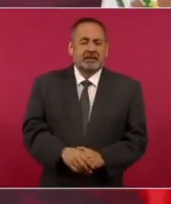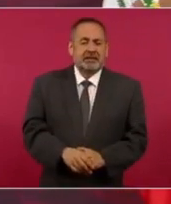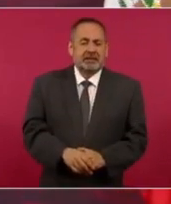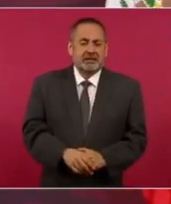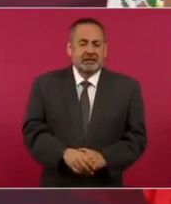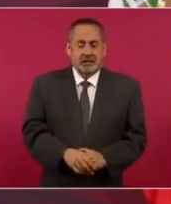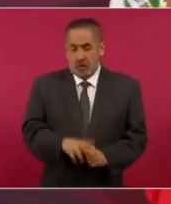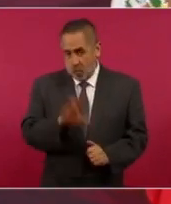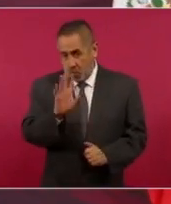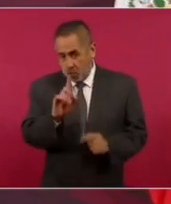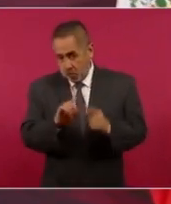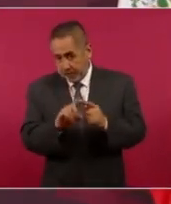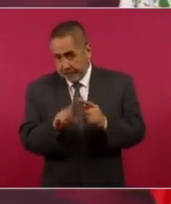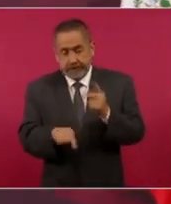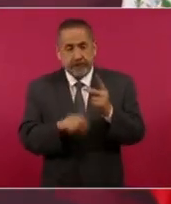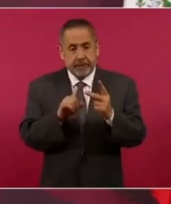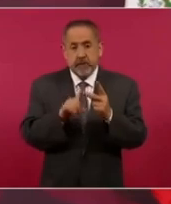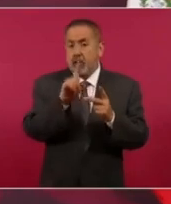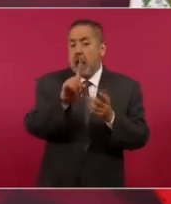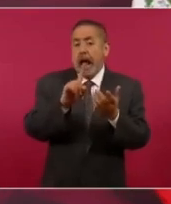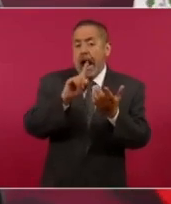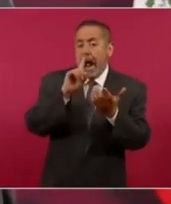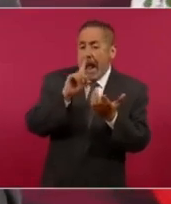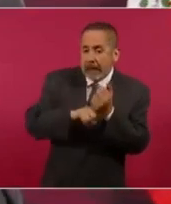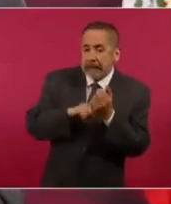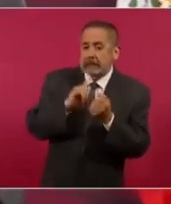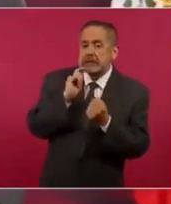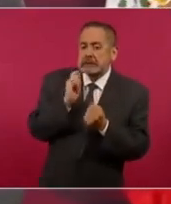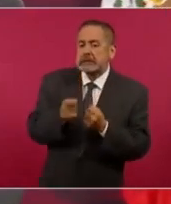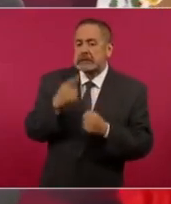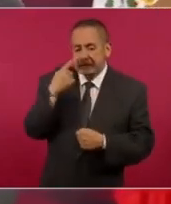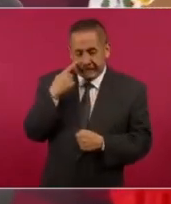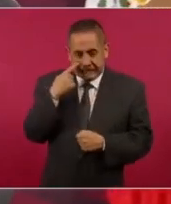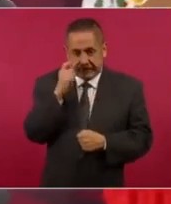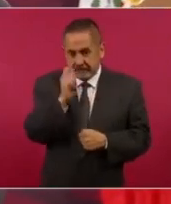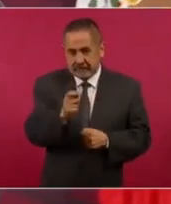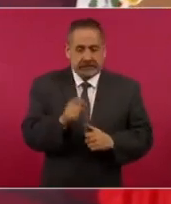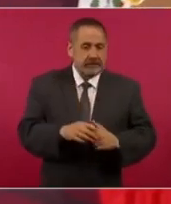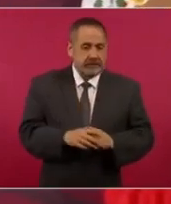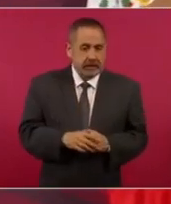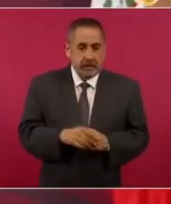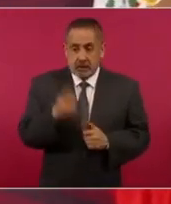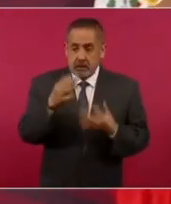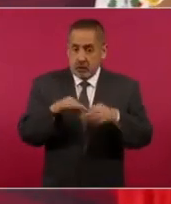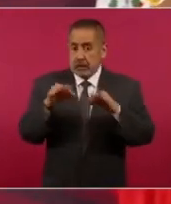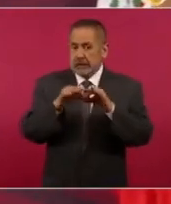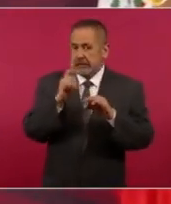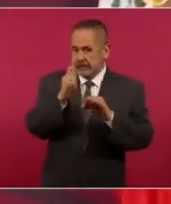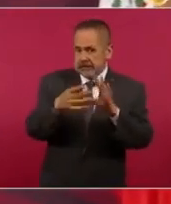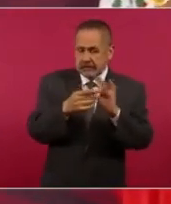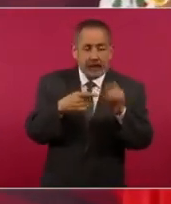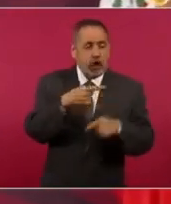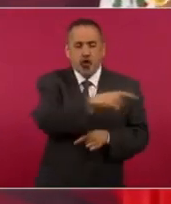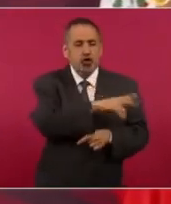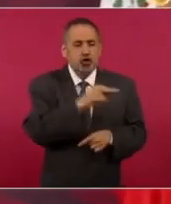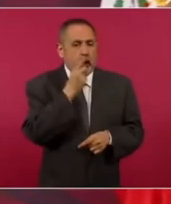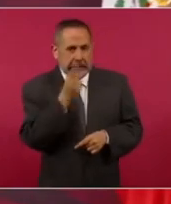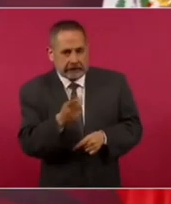Esa es una. Pero aquí el fondo del asunto, que es lo que se omite,